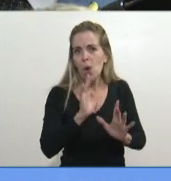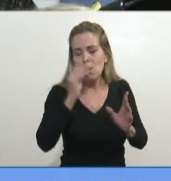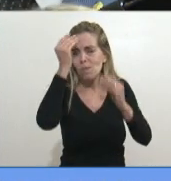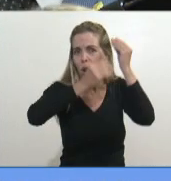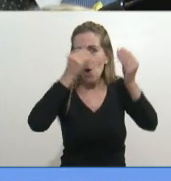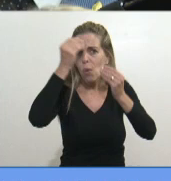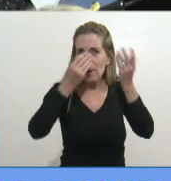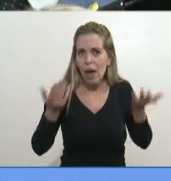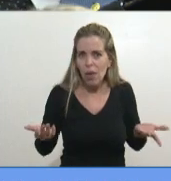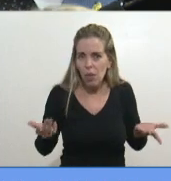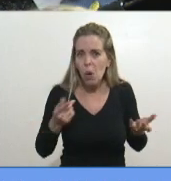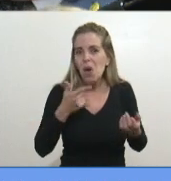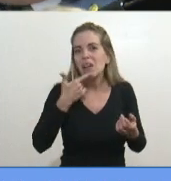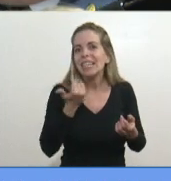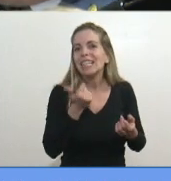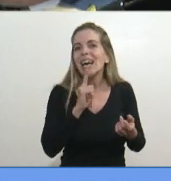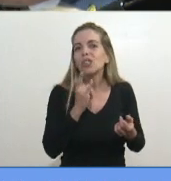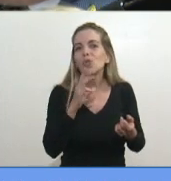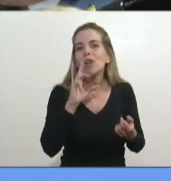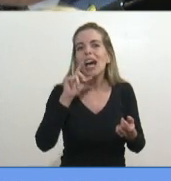¿Qué quiere decir saturación y estrés?